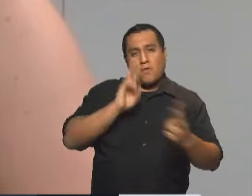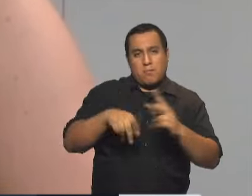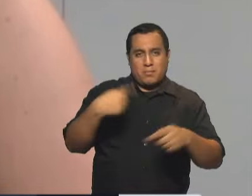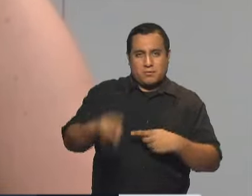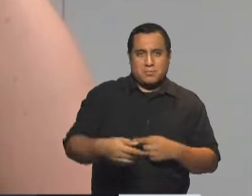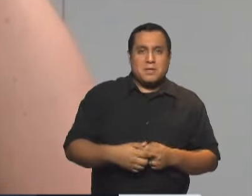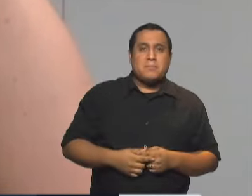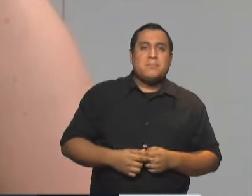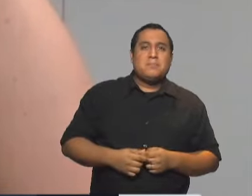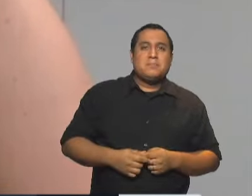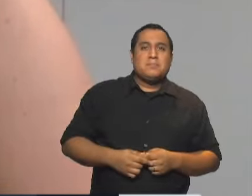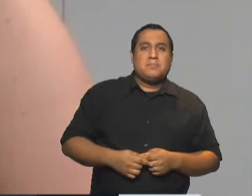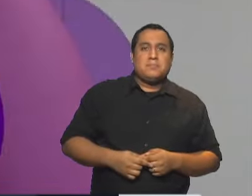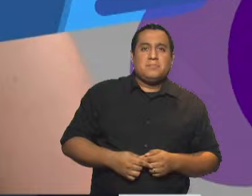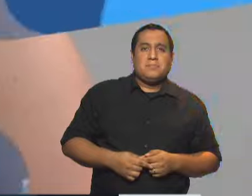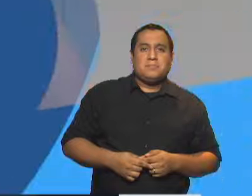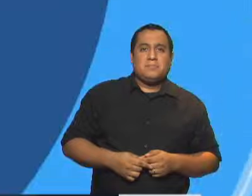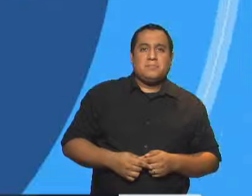la próxima chau